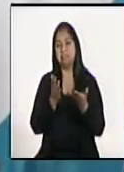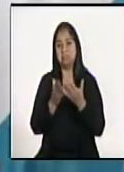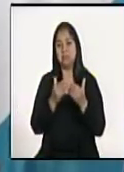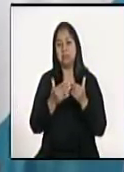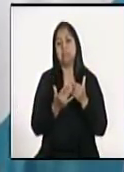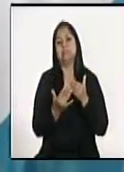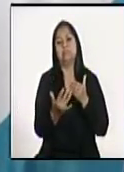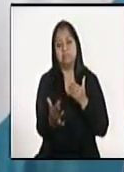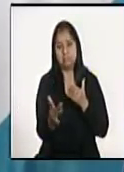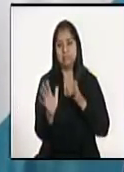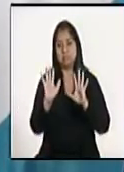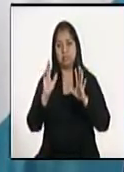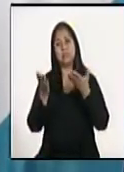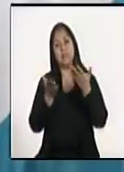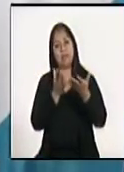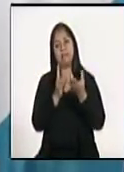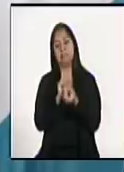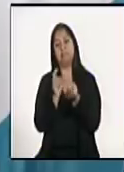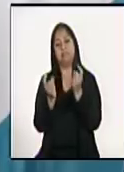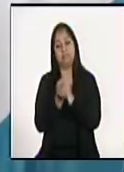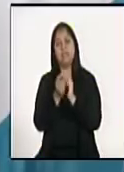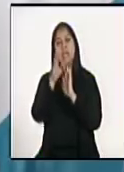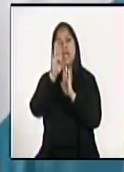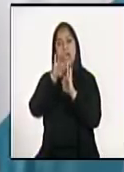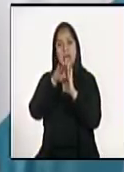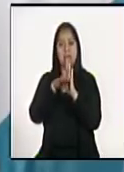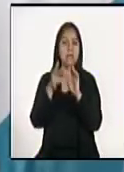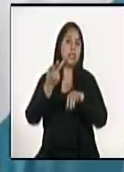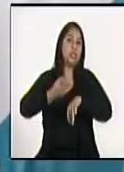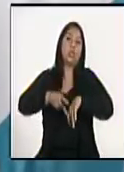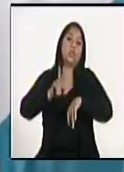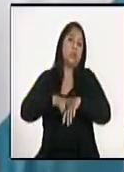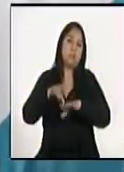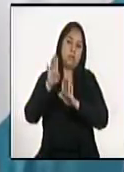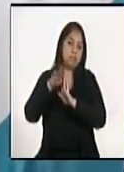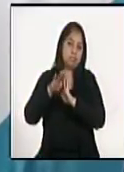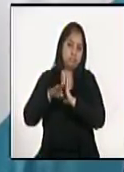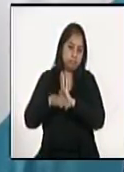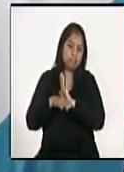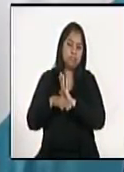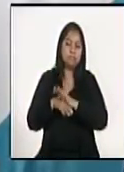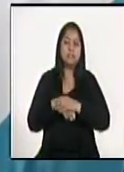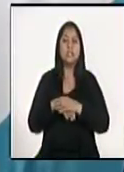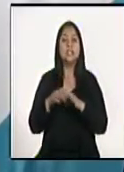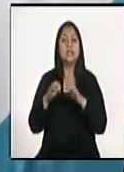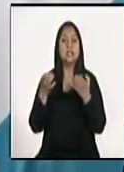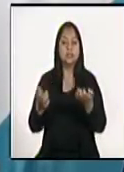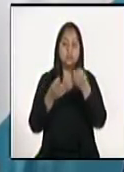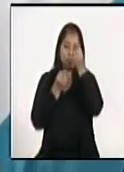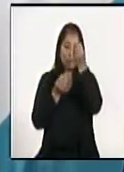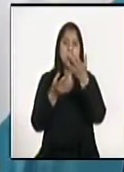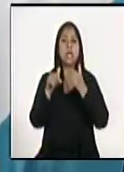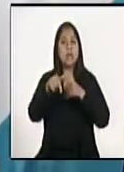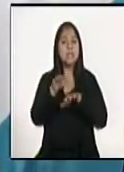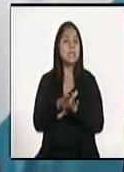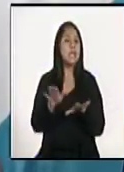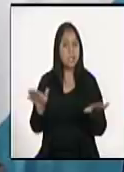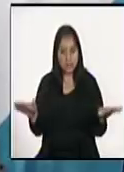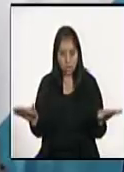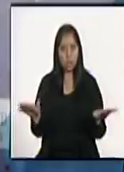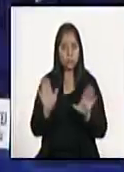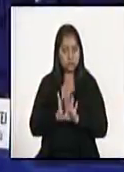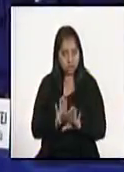próximos días el tipo cambio va a tender a normalizarse. Así que mensaje de tranquilidad en ese sentido.